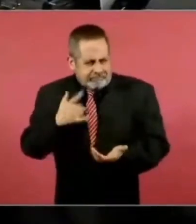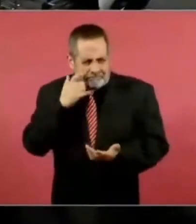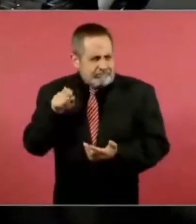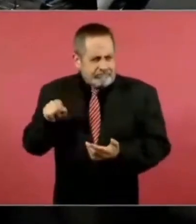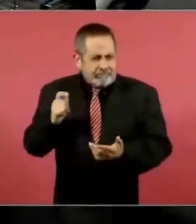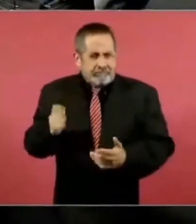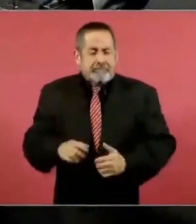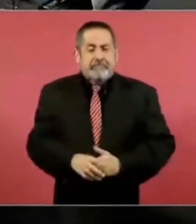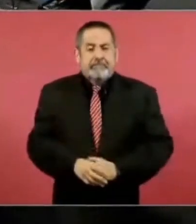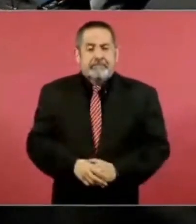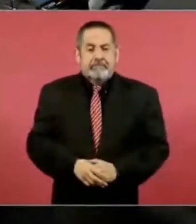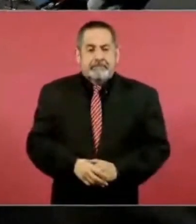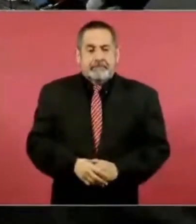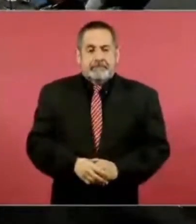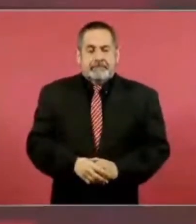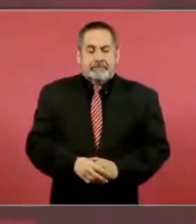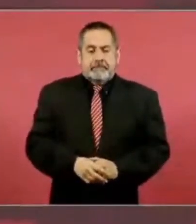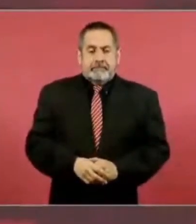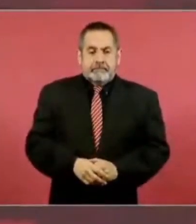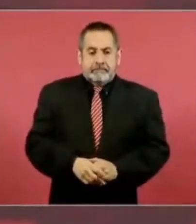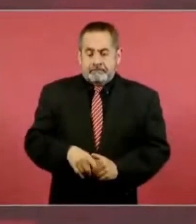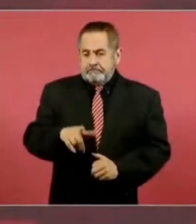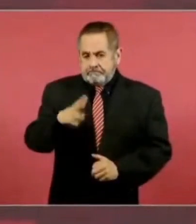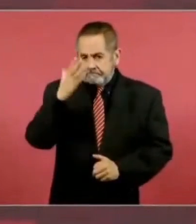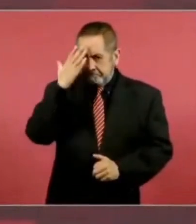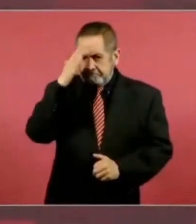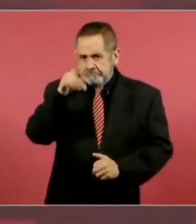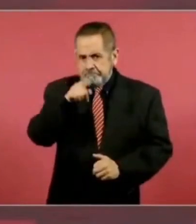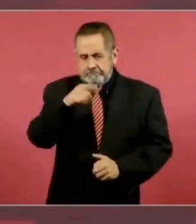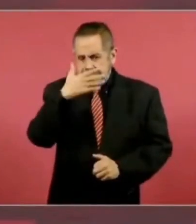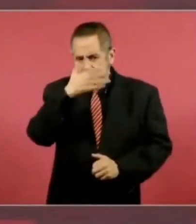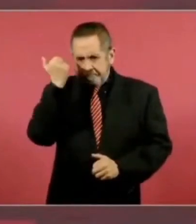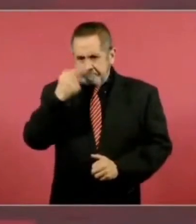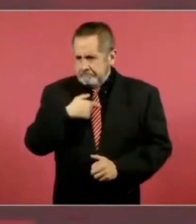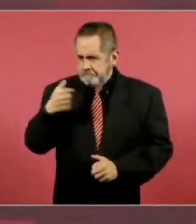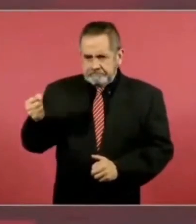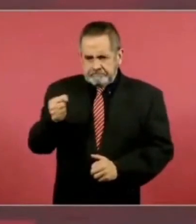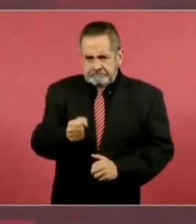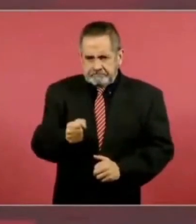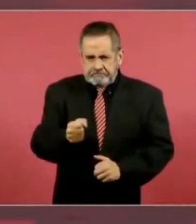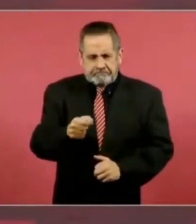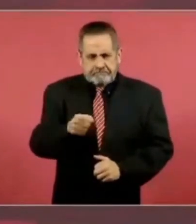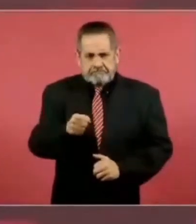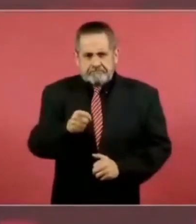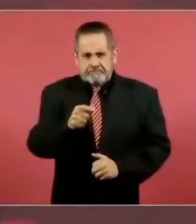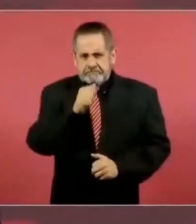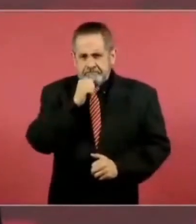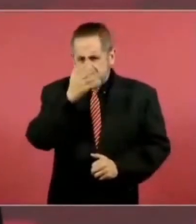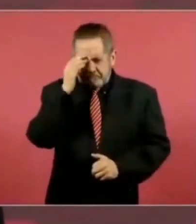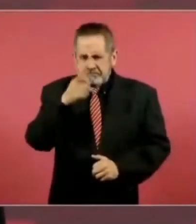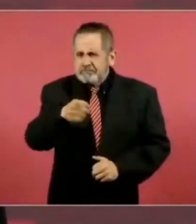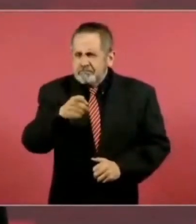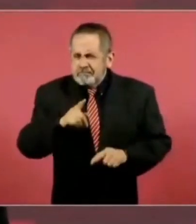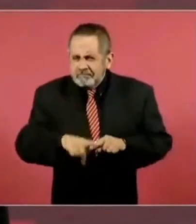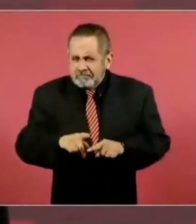Pues no tengo conocimiento del nombramiento. Lo hizo